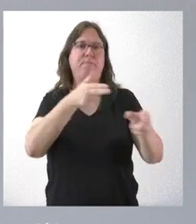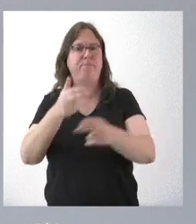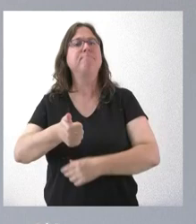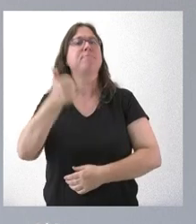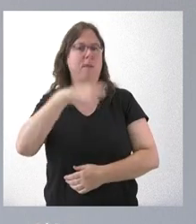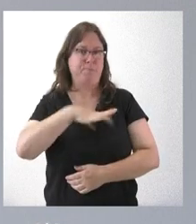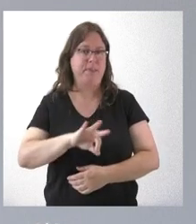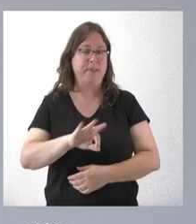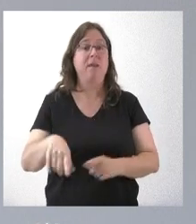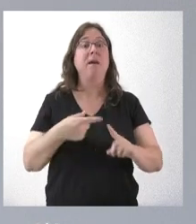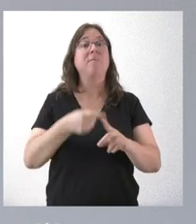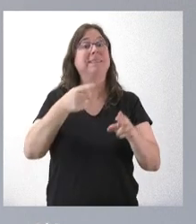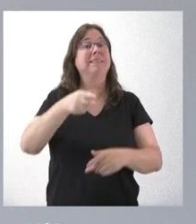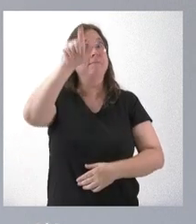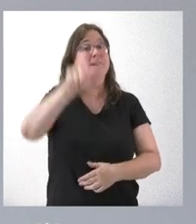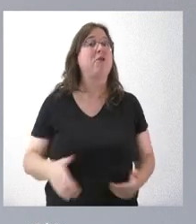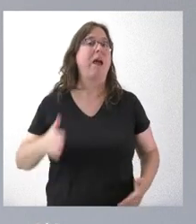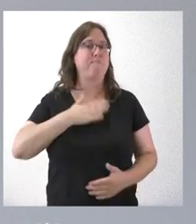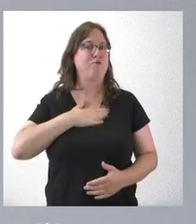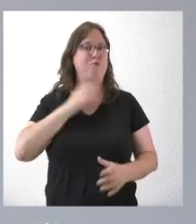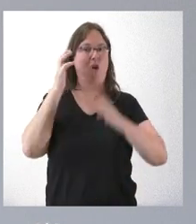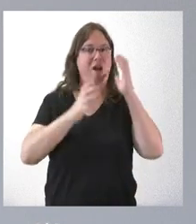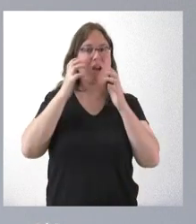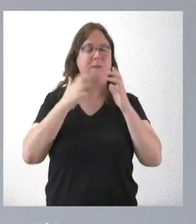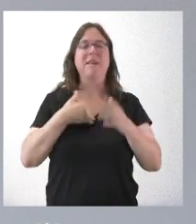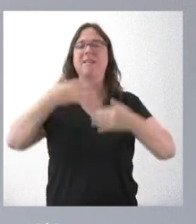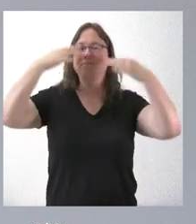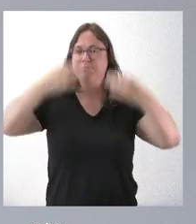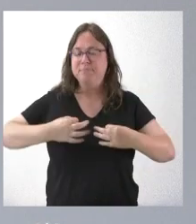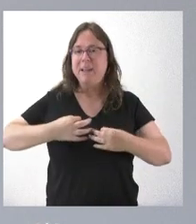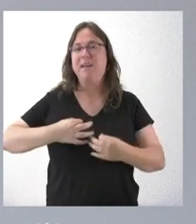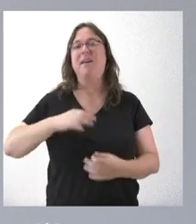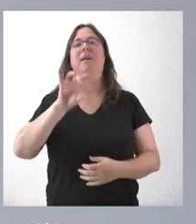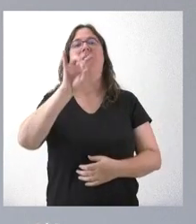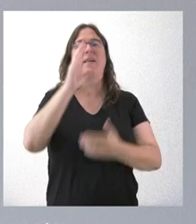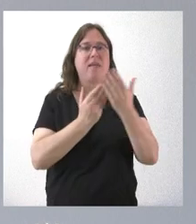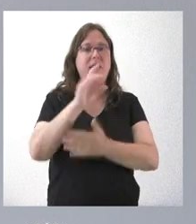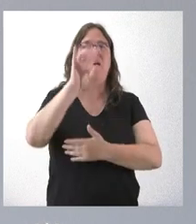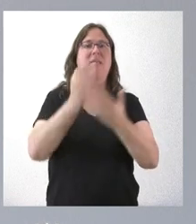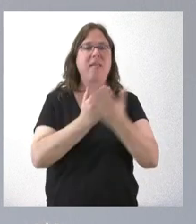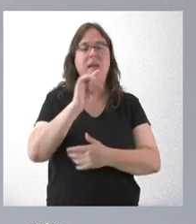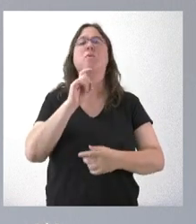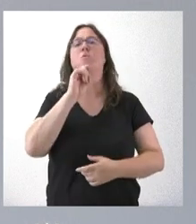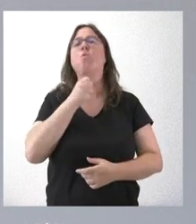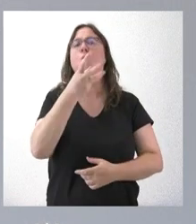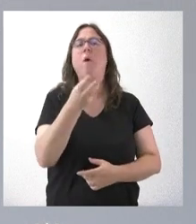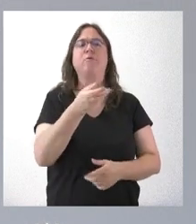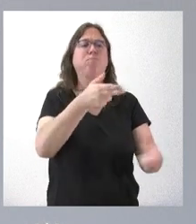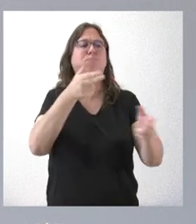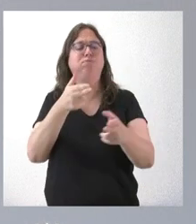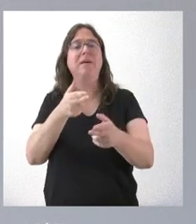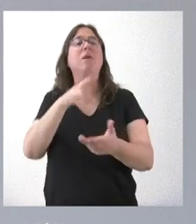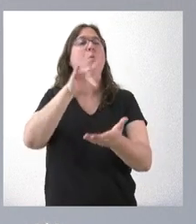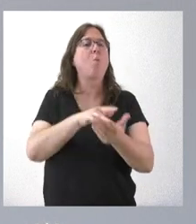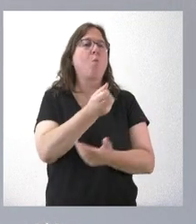y obliga también a los titulares cinegéticos a dar cuenta a la Administración, de forma quinquenal, del número de cacerías y de jabalís cazados a la hora